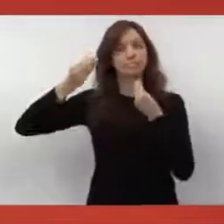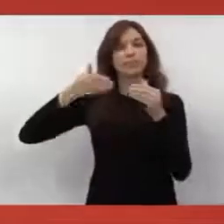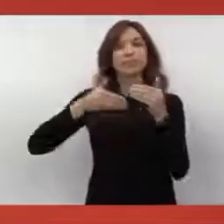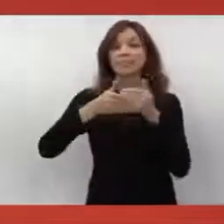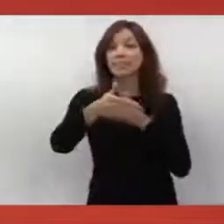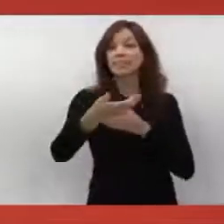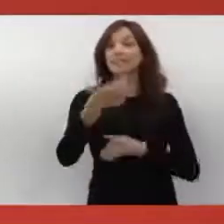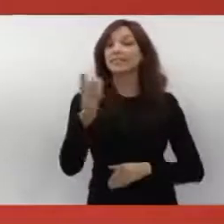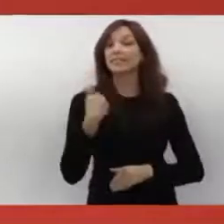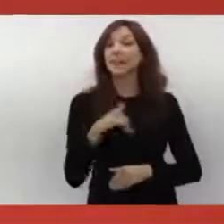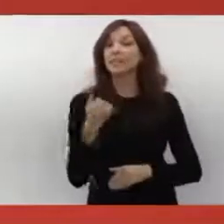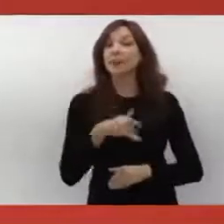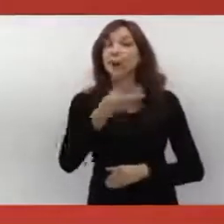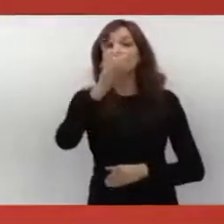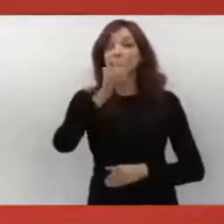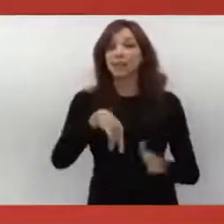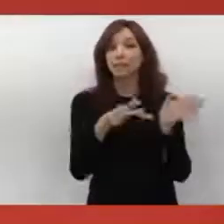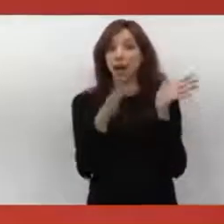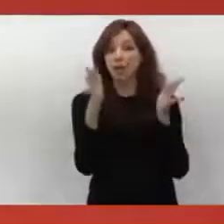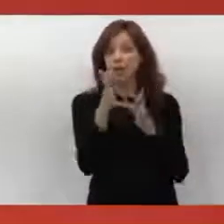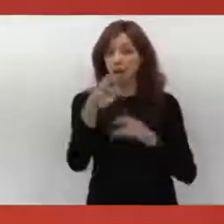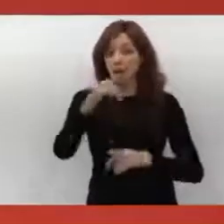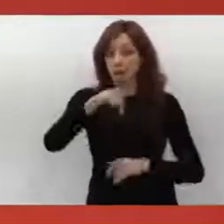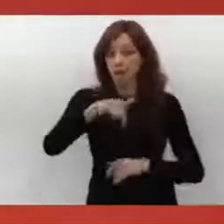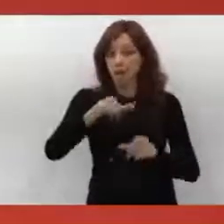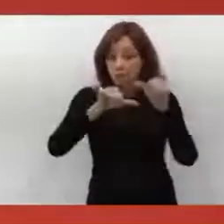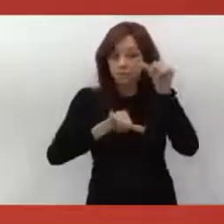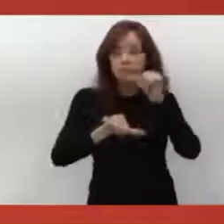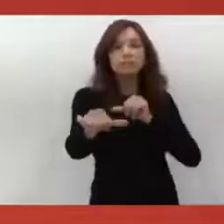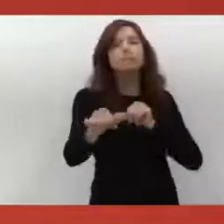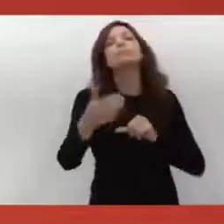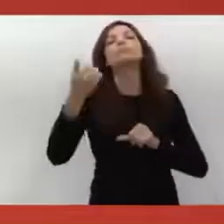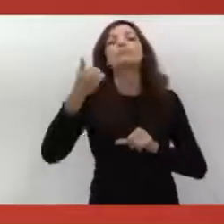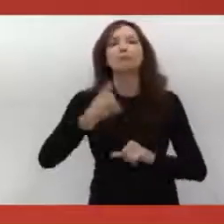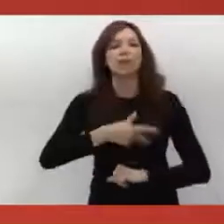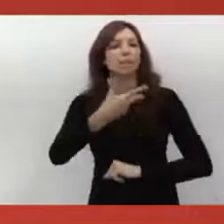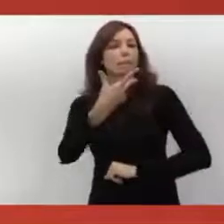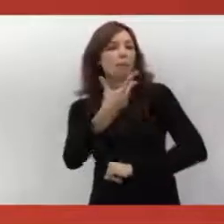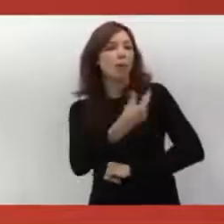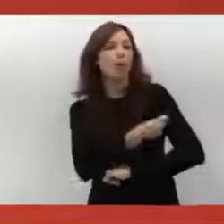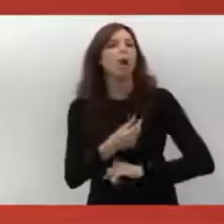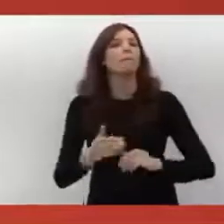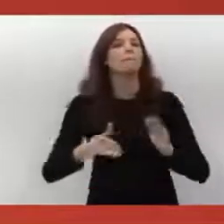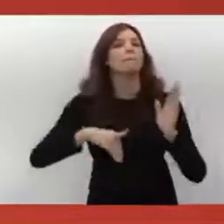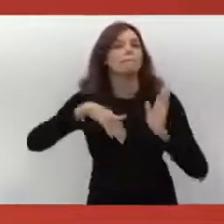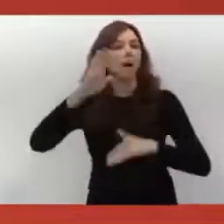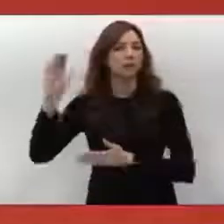partir del mes de abril se aumentará el número de vacunas que llegarán a España.